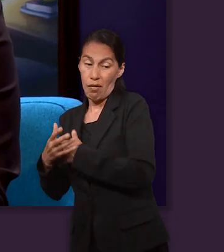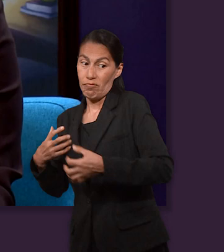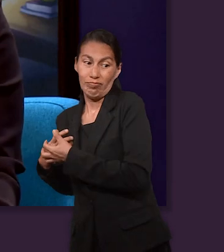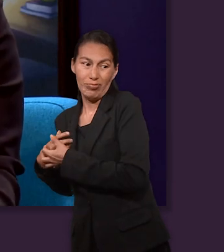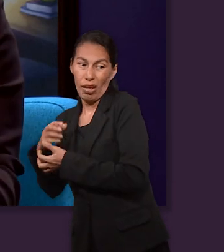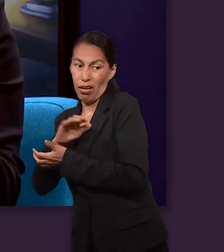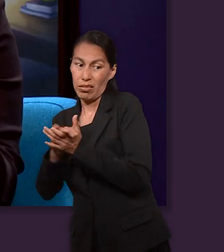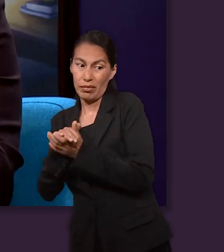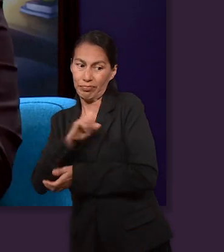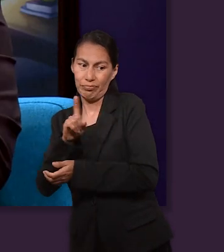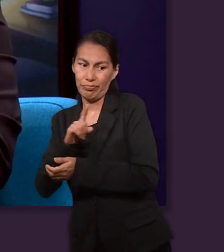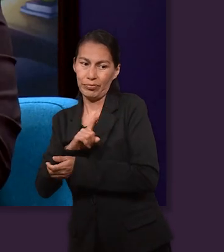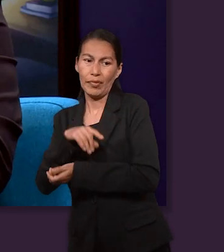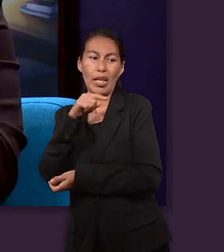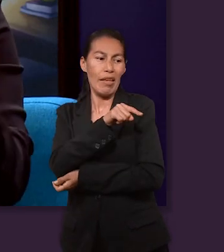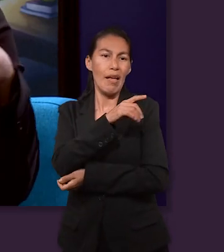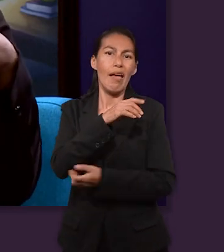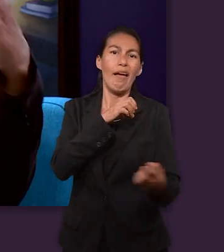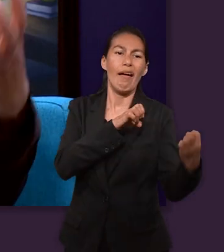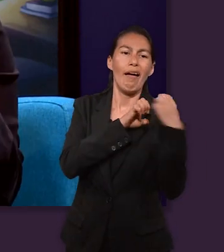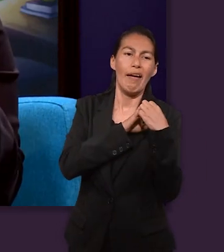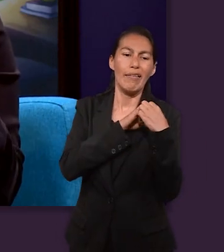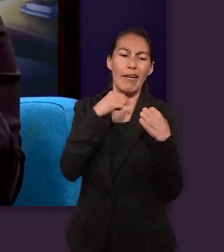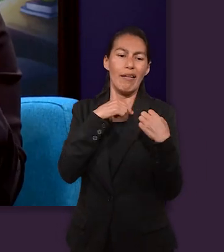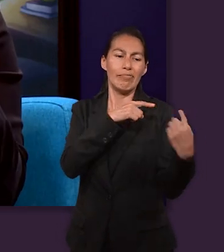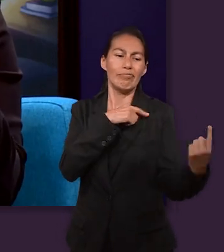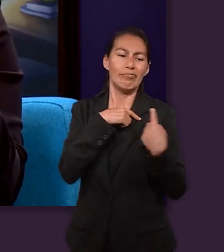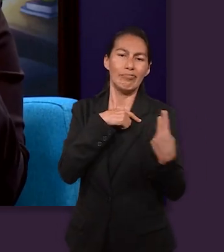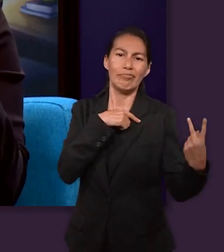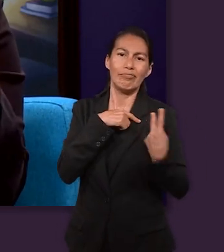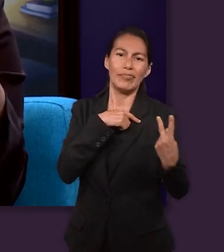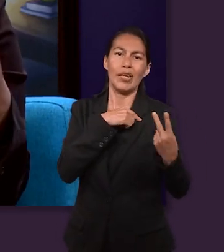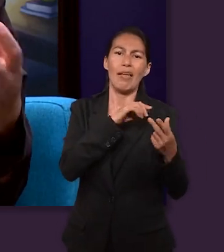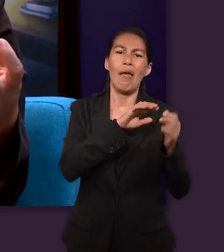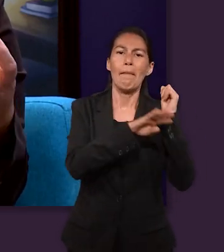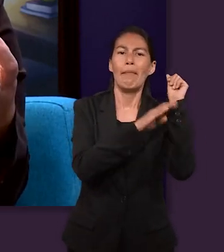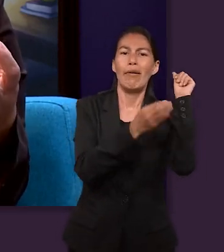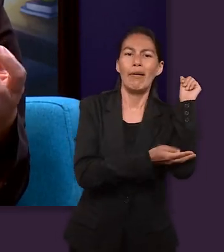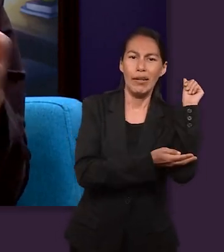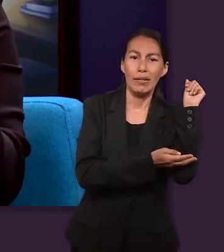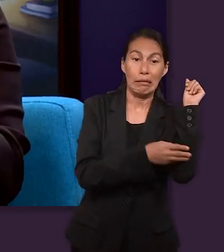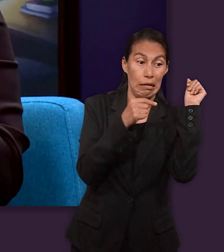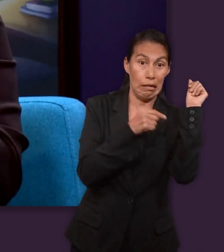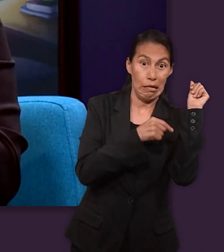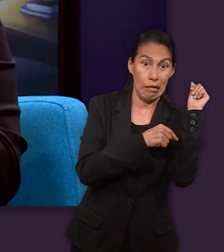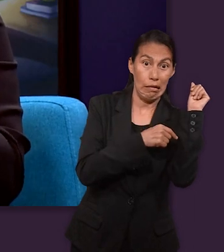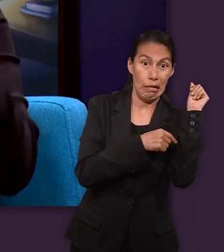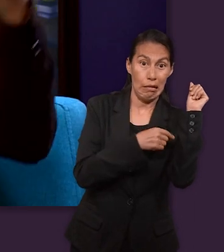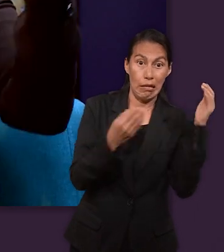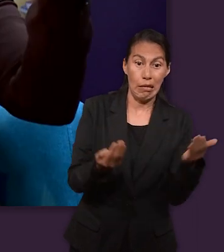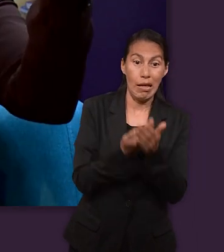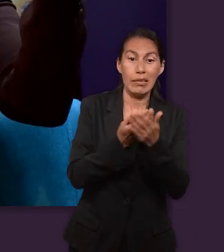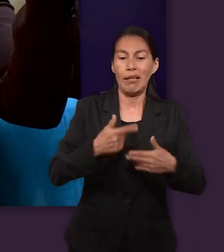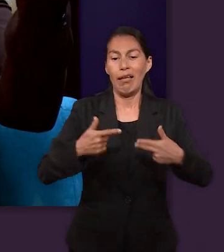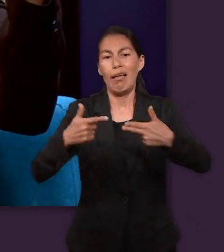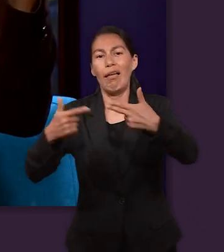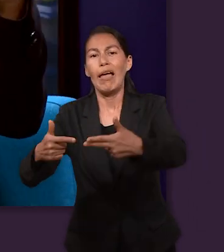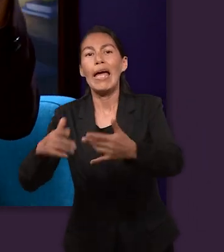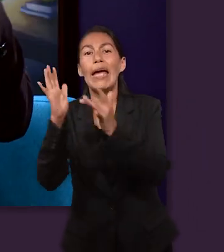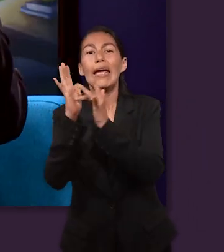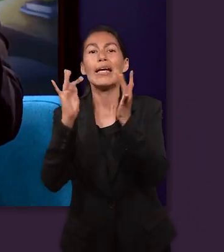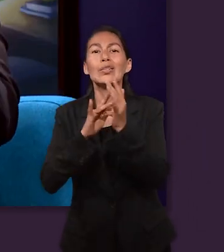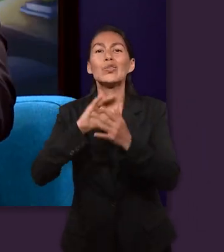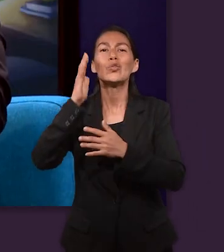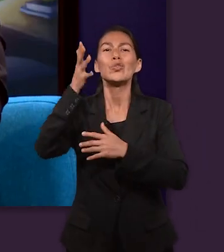fortuna, gracias a Dios, a través de esta concepción se mantiene,